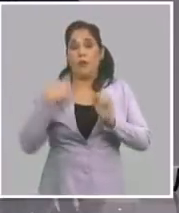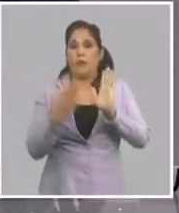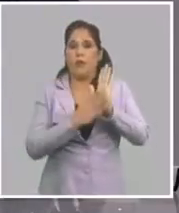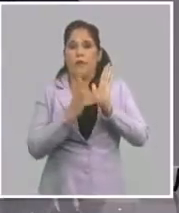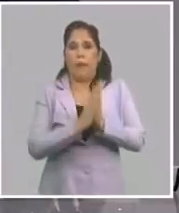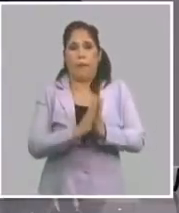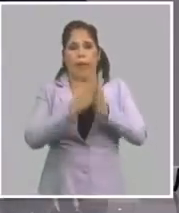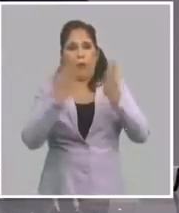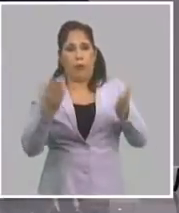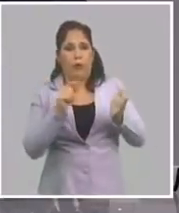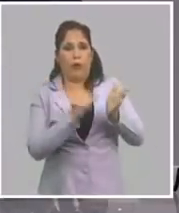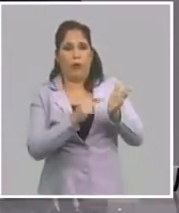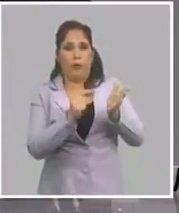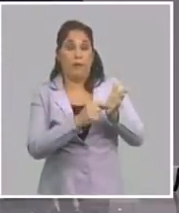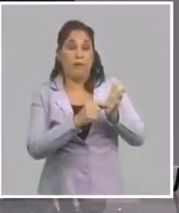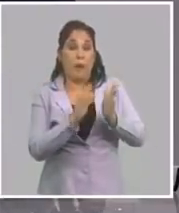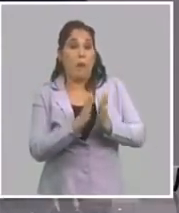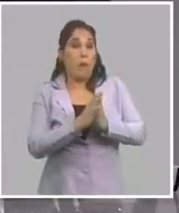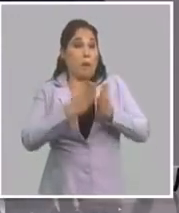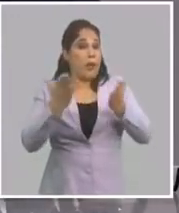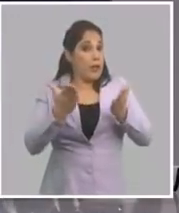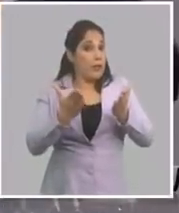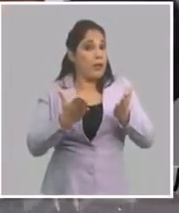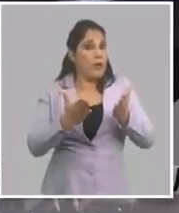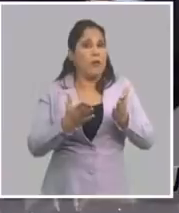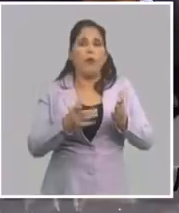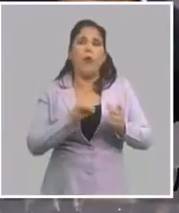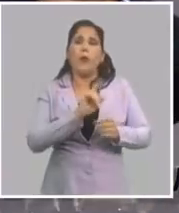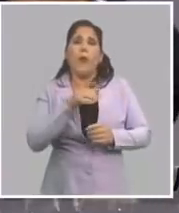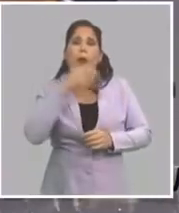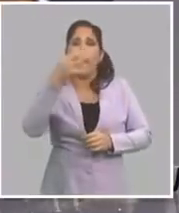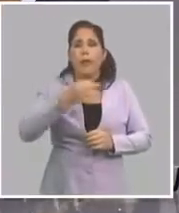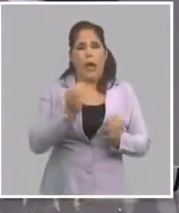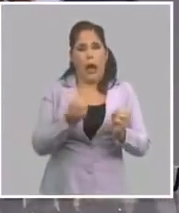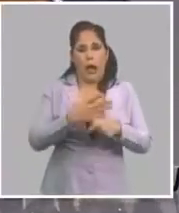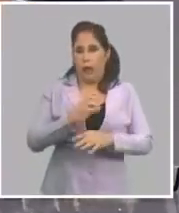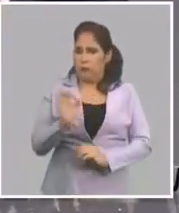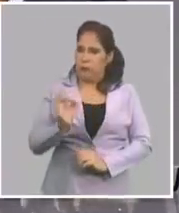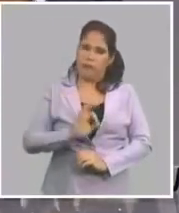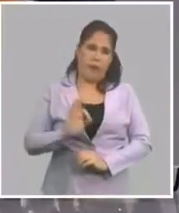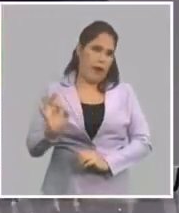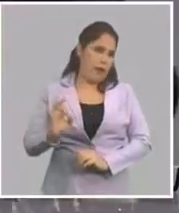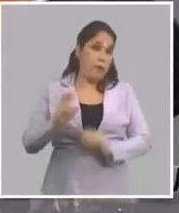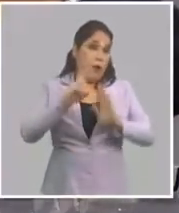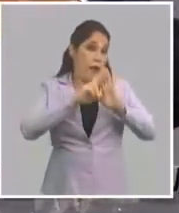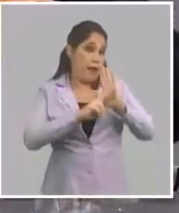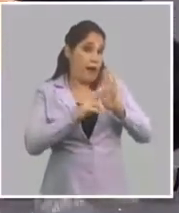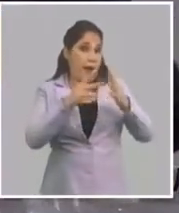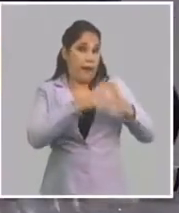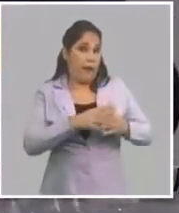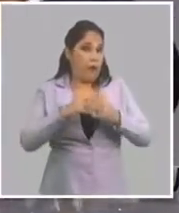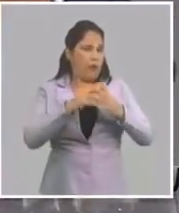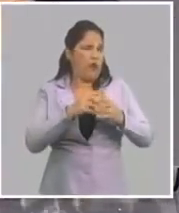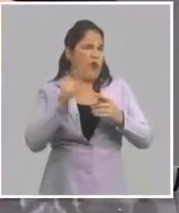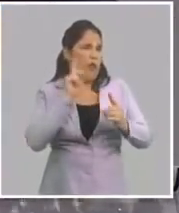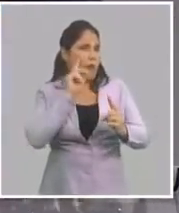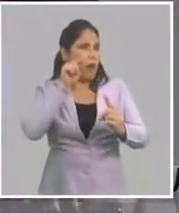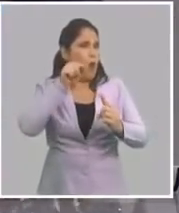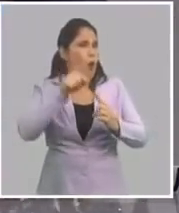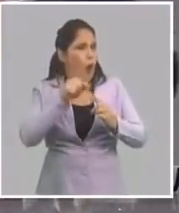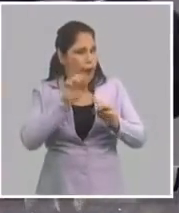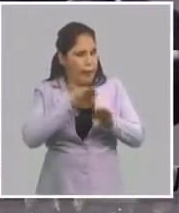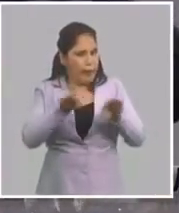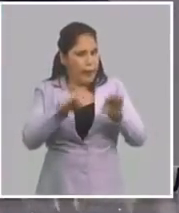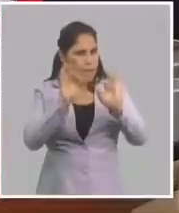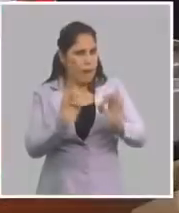también en la prensa. Hay quien dice que la prensa no ha sido, de acuerdo a las reglas americanas, objetiva, balanceada, neutral,